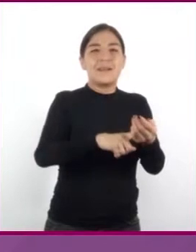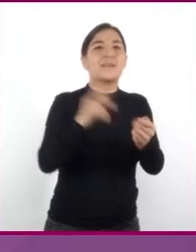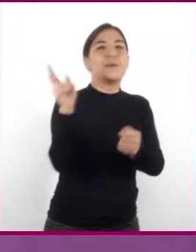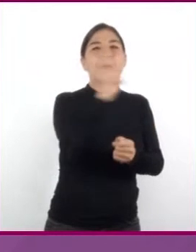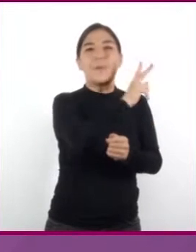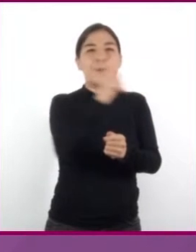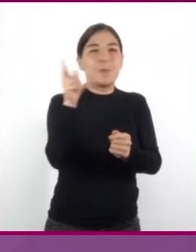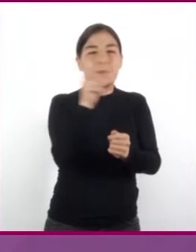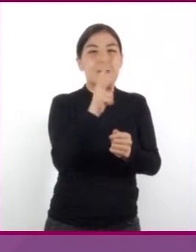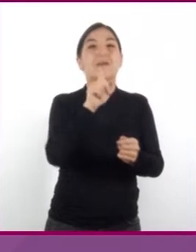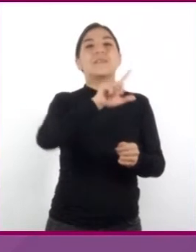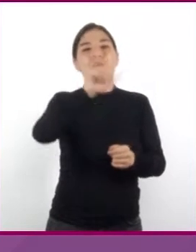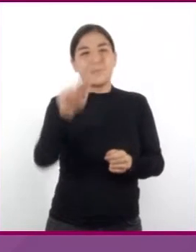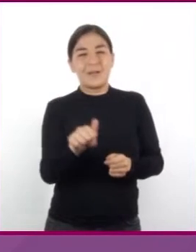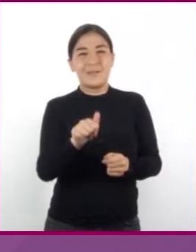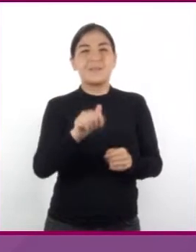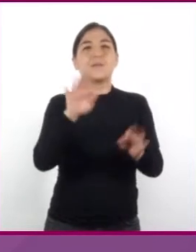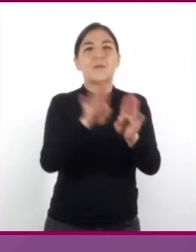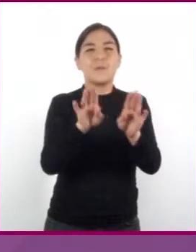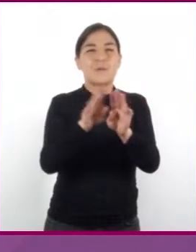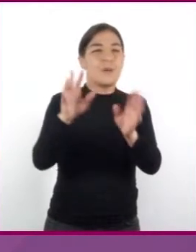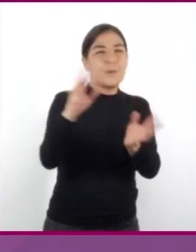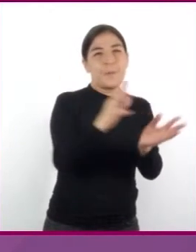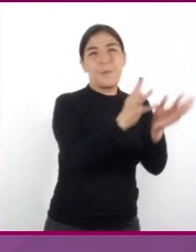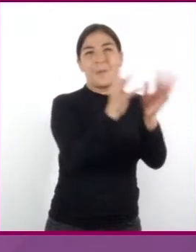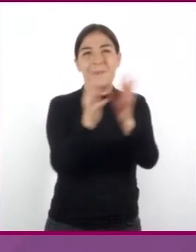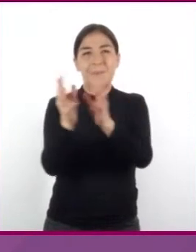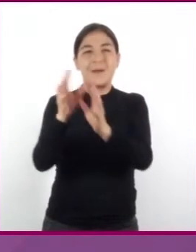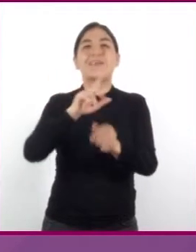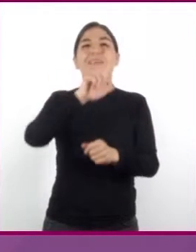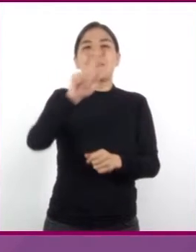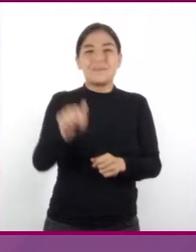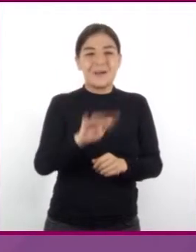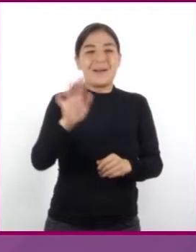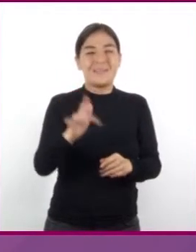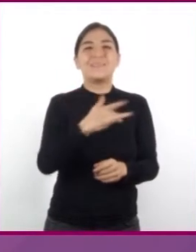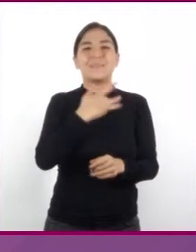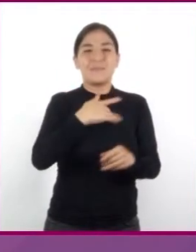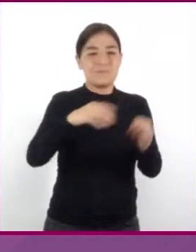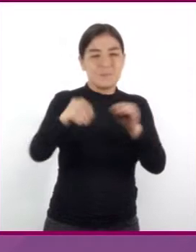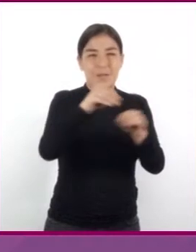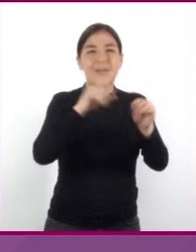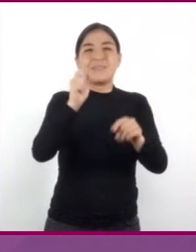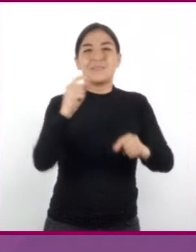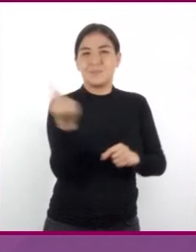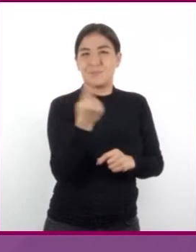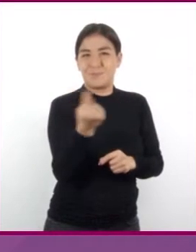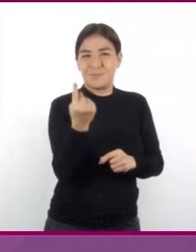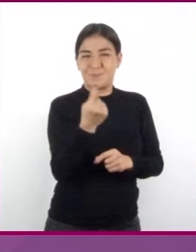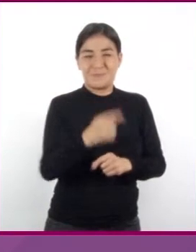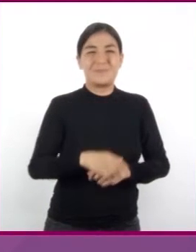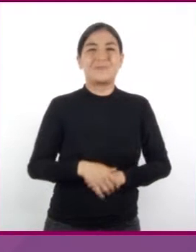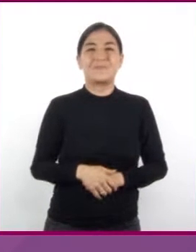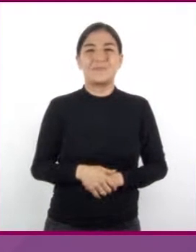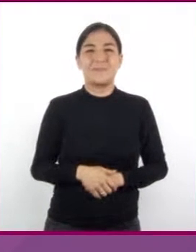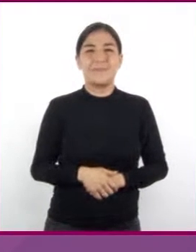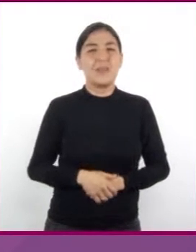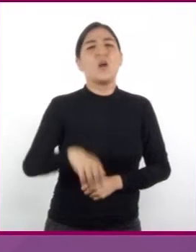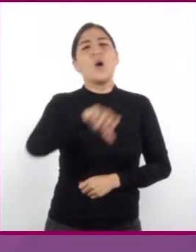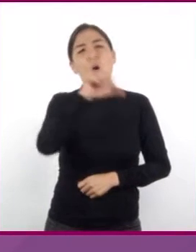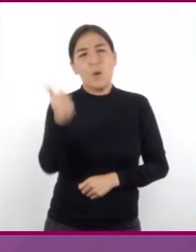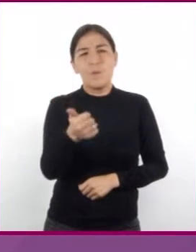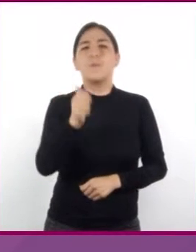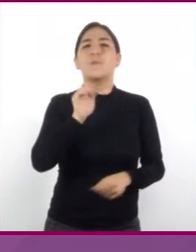aire, las cuales comienzan a moverse y a su vez generan el movimiento del reilete. Otro ejemplo de